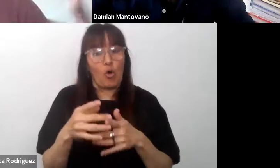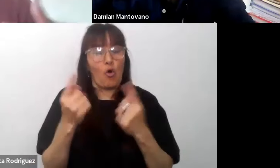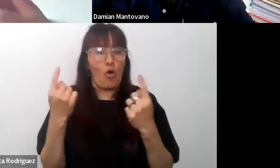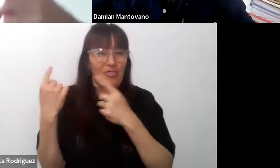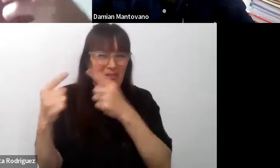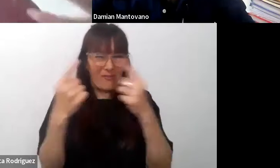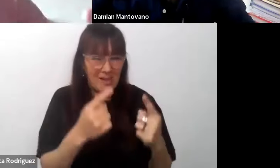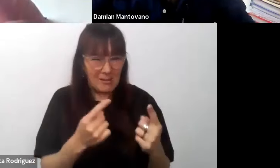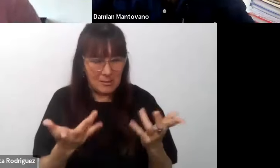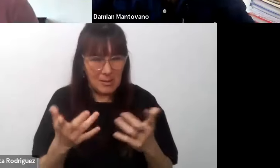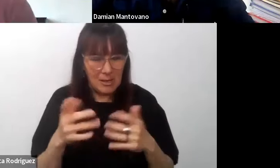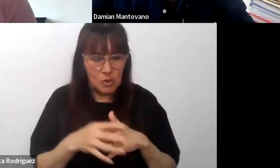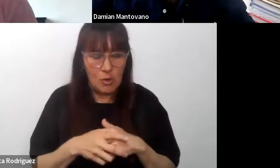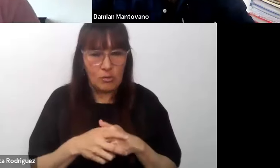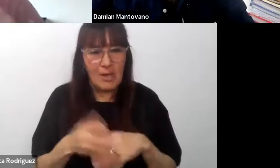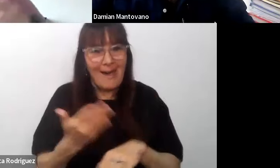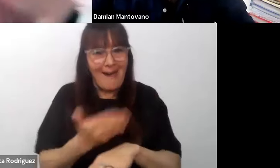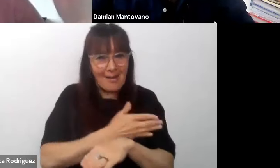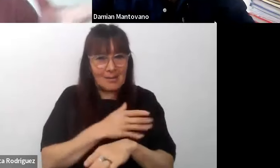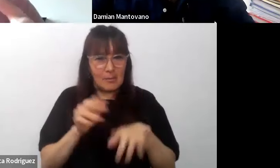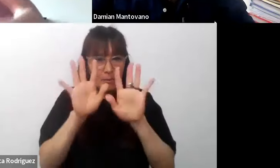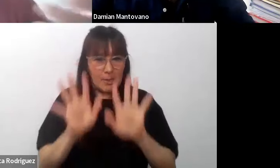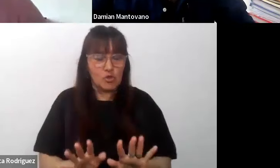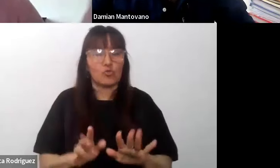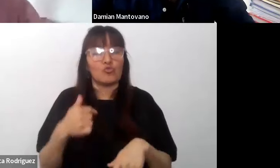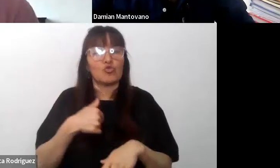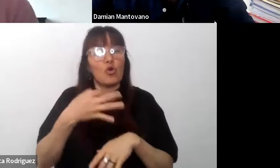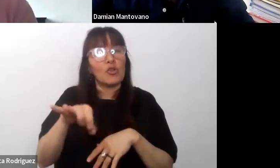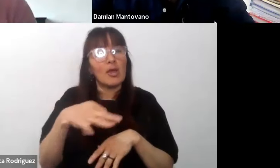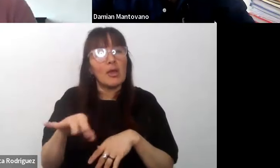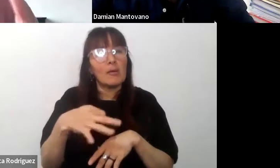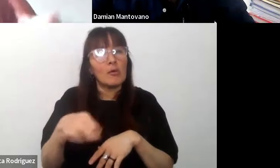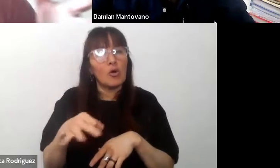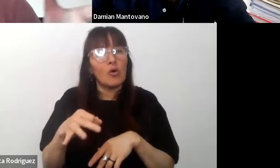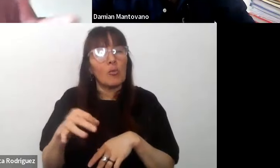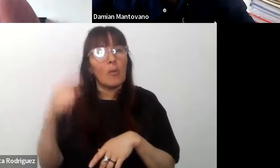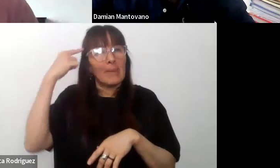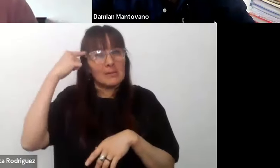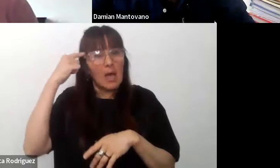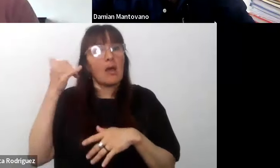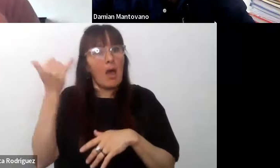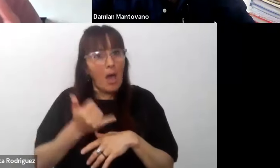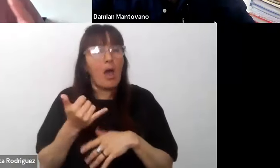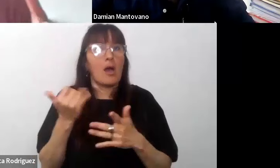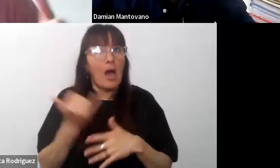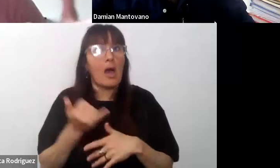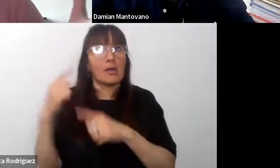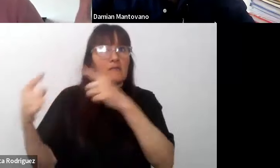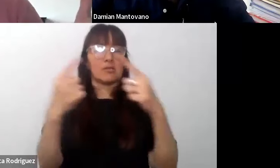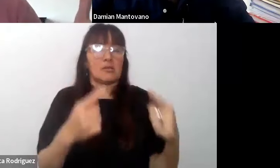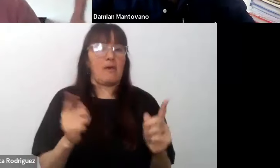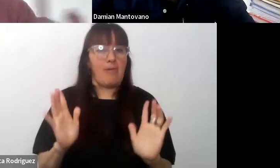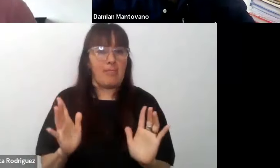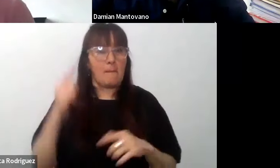anterior antes de la preparación yo tengo que concebir un universo un entorno que nos permita a cada uno